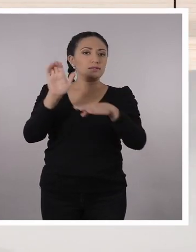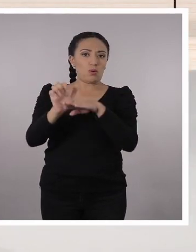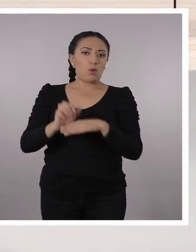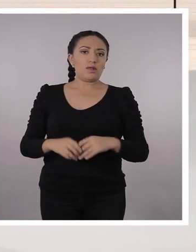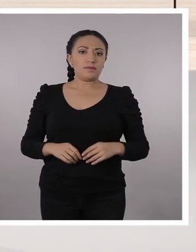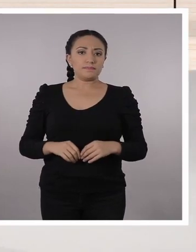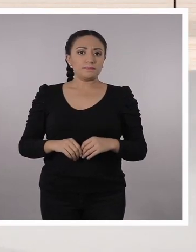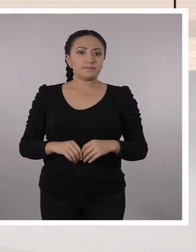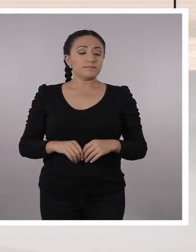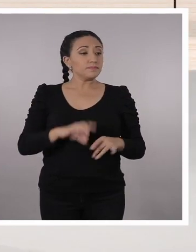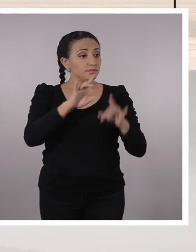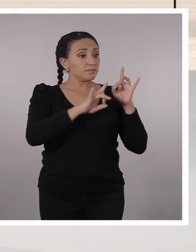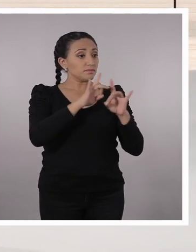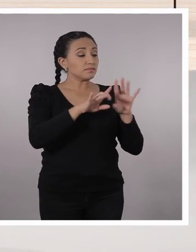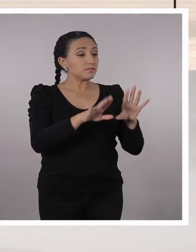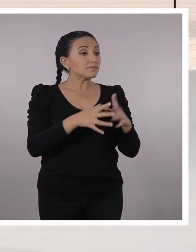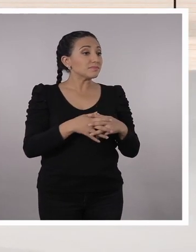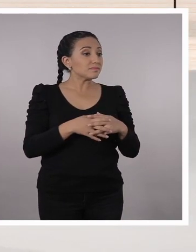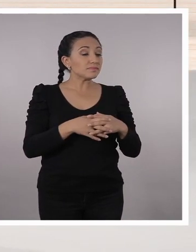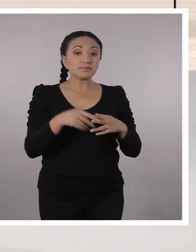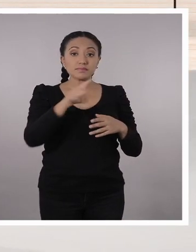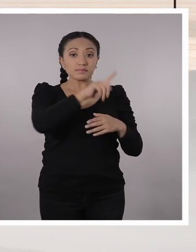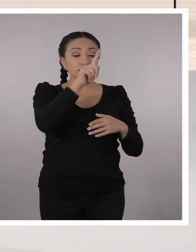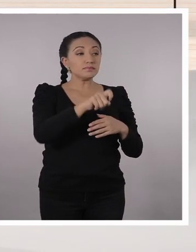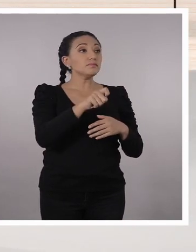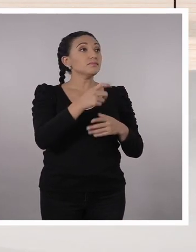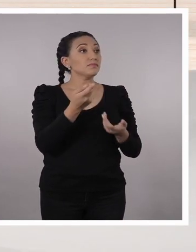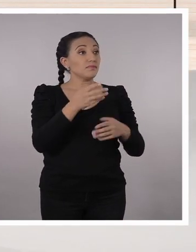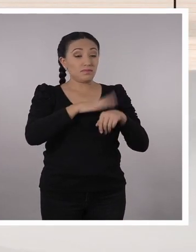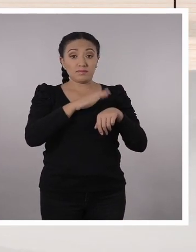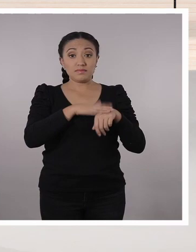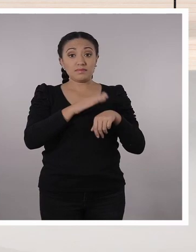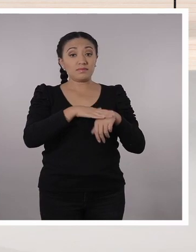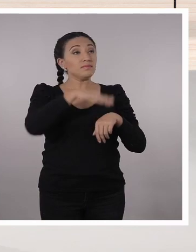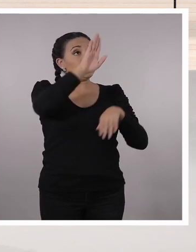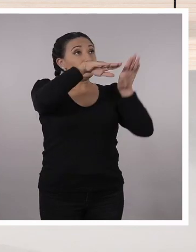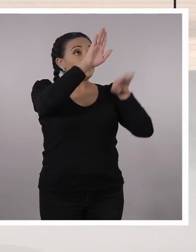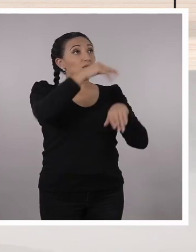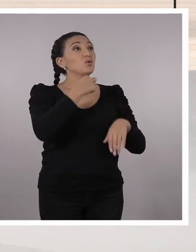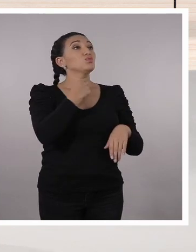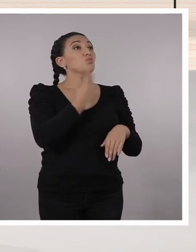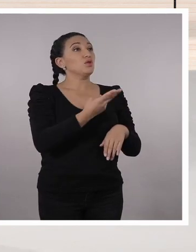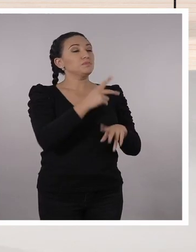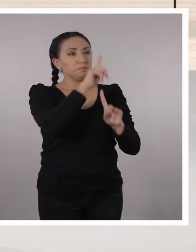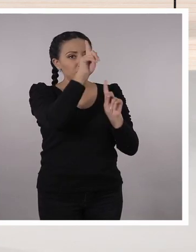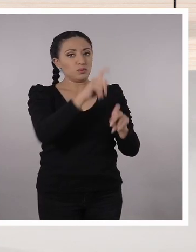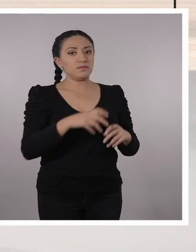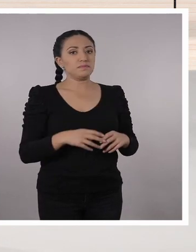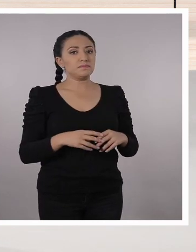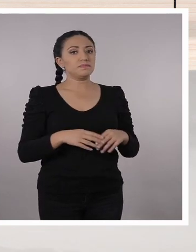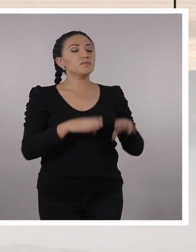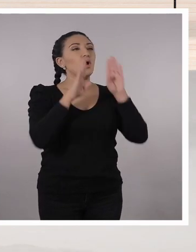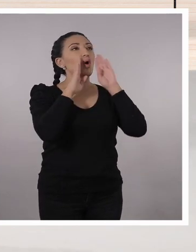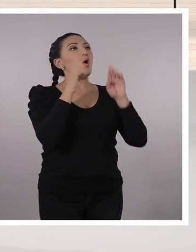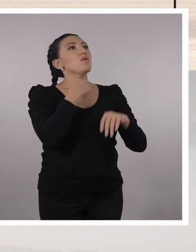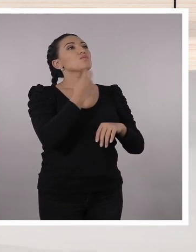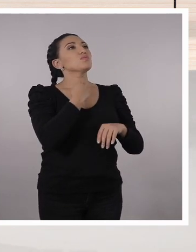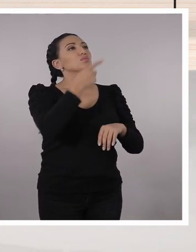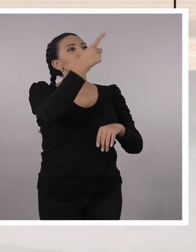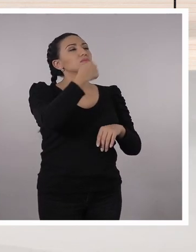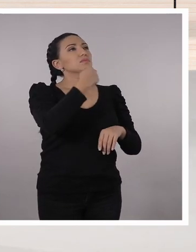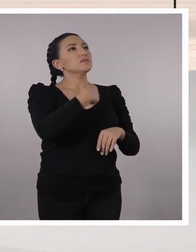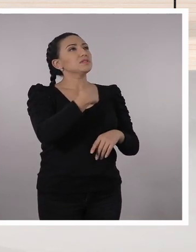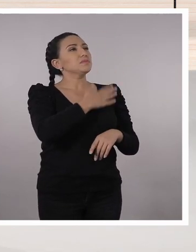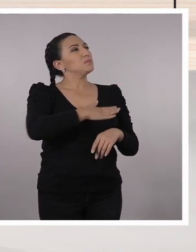Perfecto, profe. ¿Y qué tal si le preguntamos a Webster qué es un recurso natural? Empecemos con eso. Webster, ¿me puedes decir, por